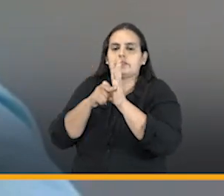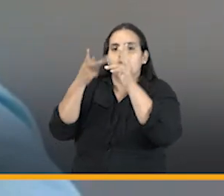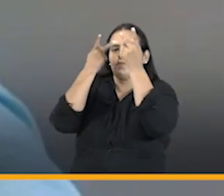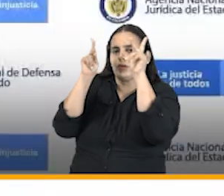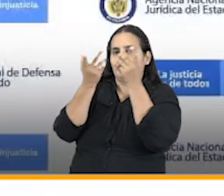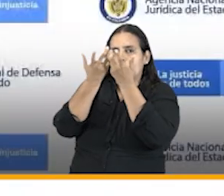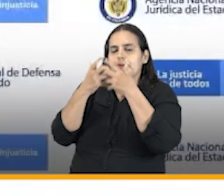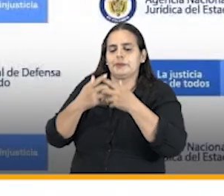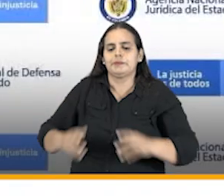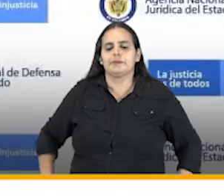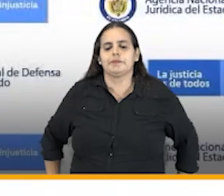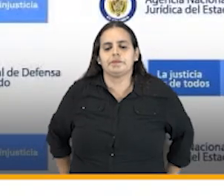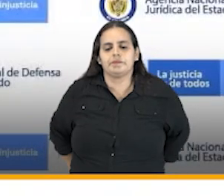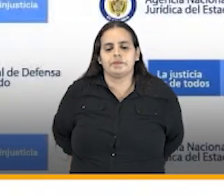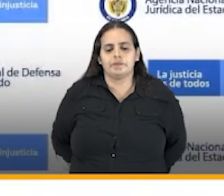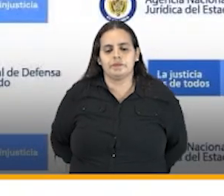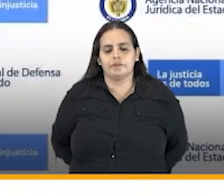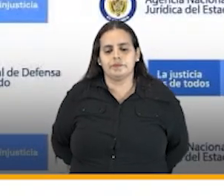públicas